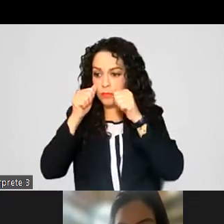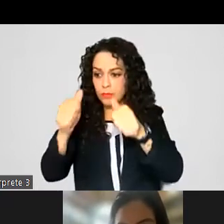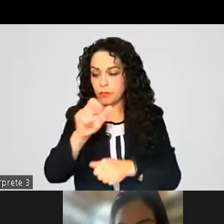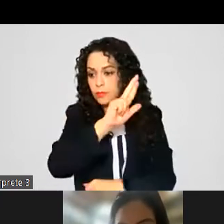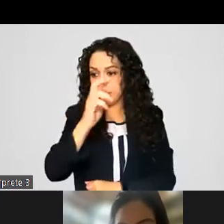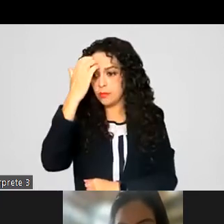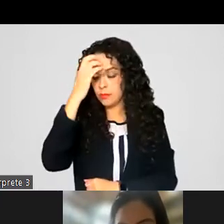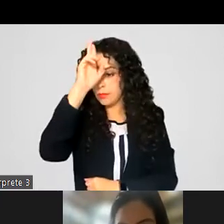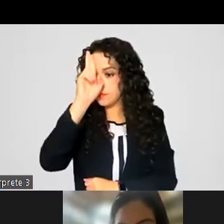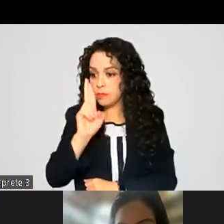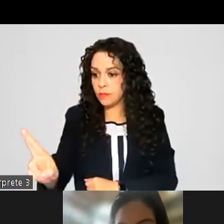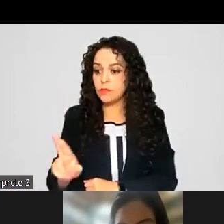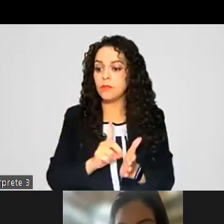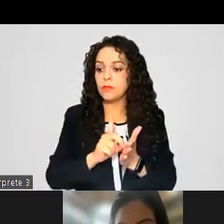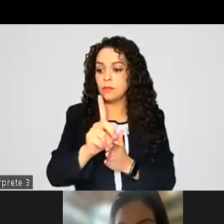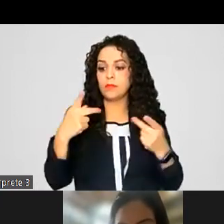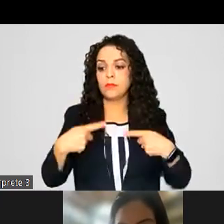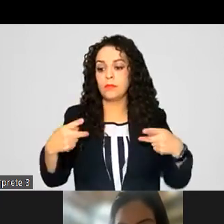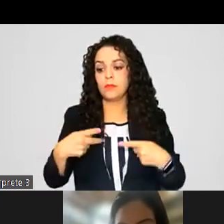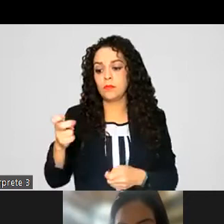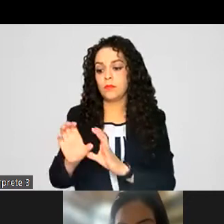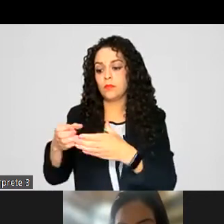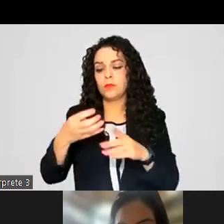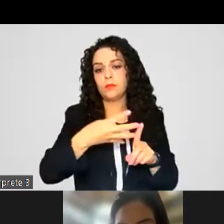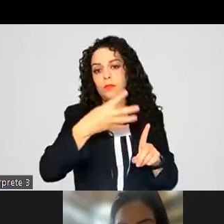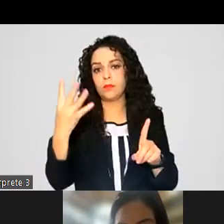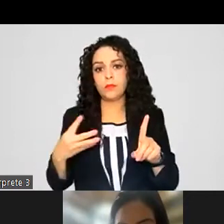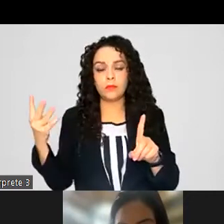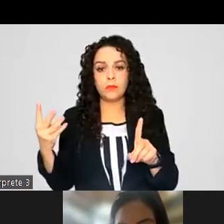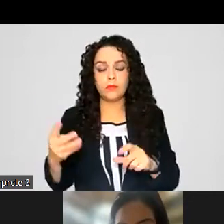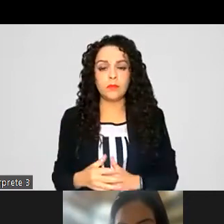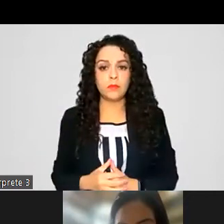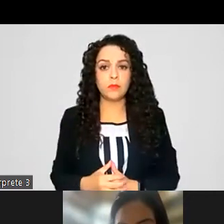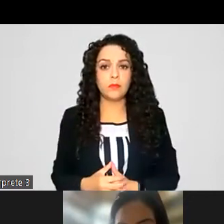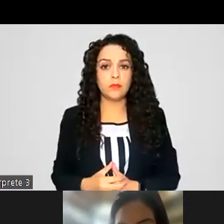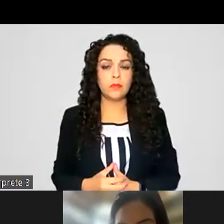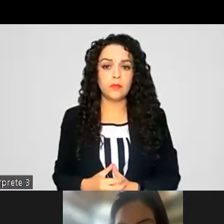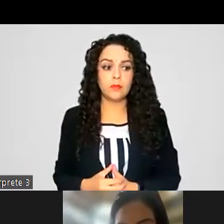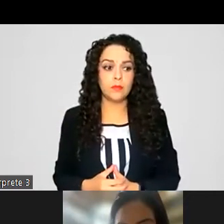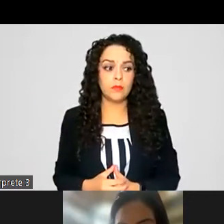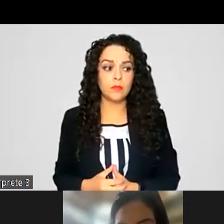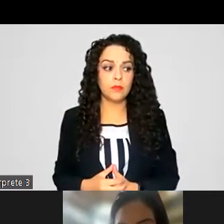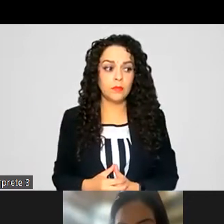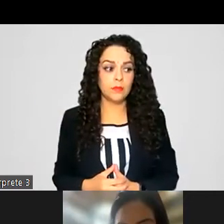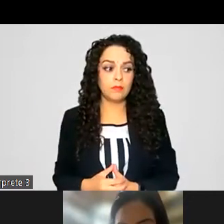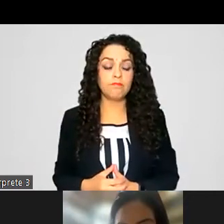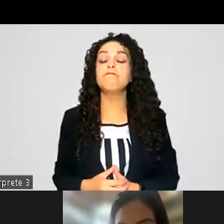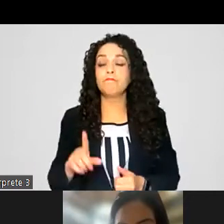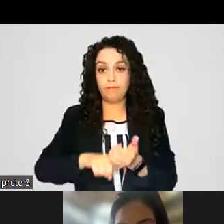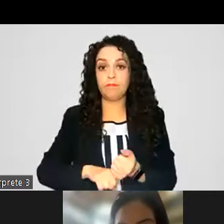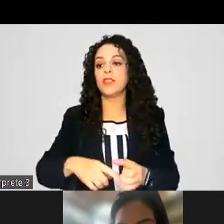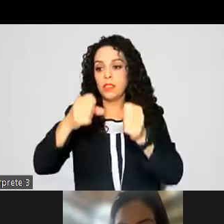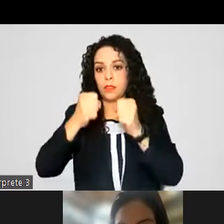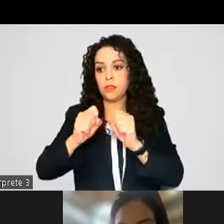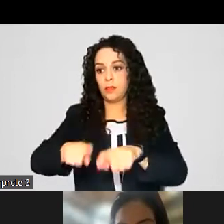y garantía de los derechos de las personas LGBTTTIQA+, fungiendo así como un espacio seguro